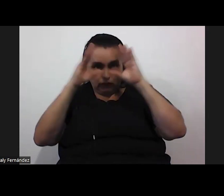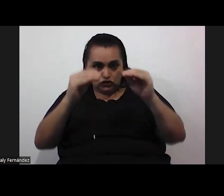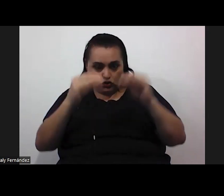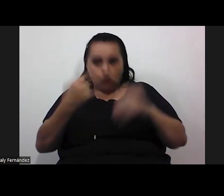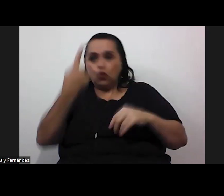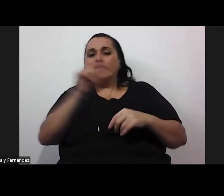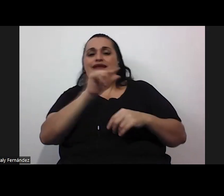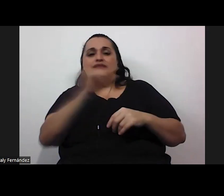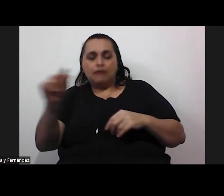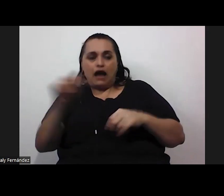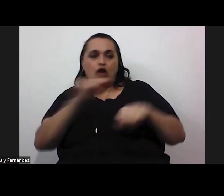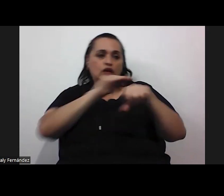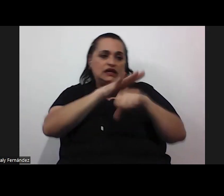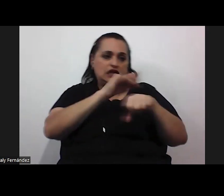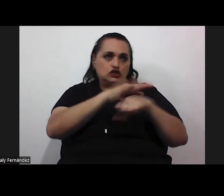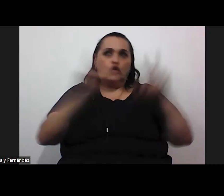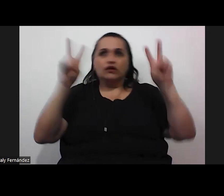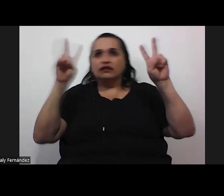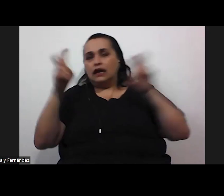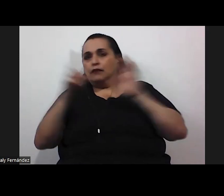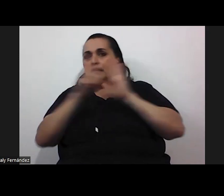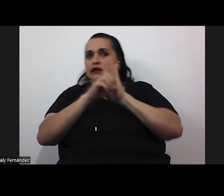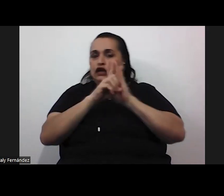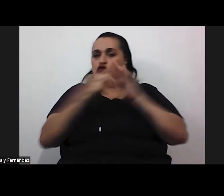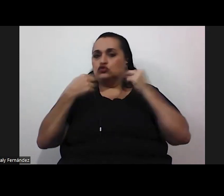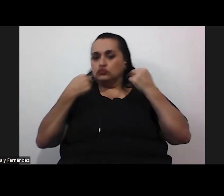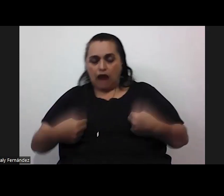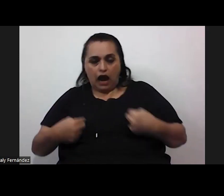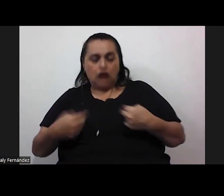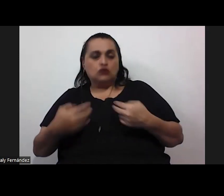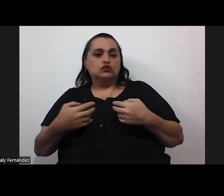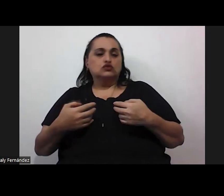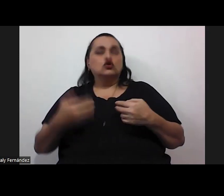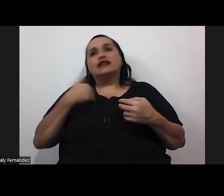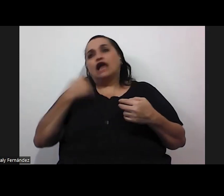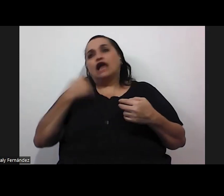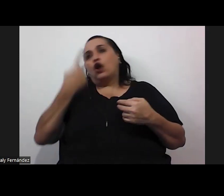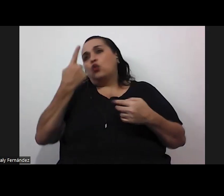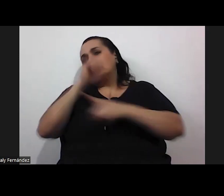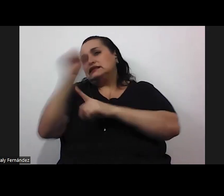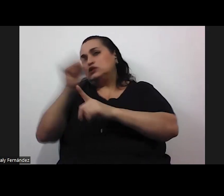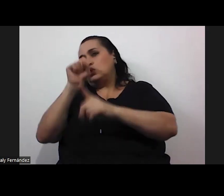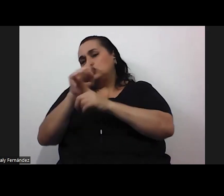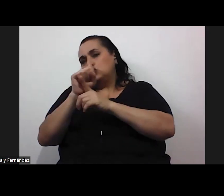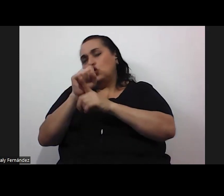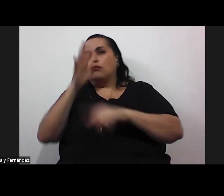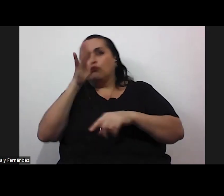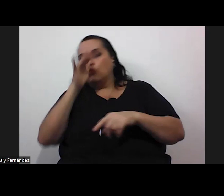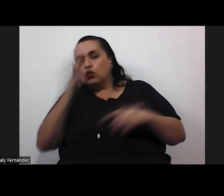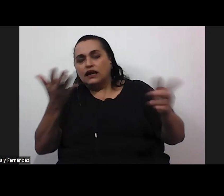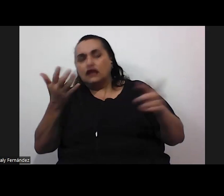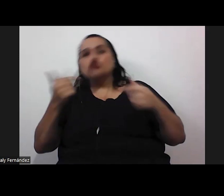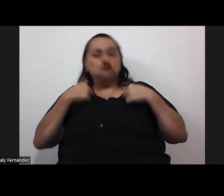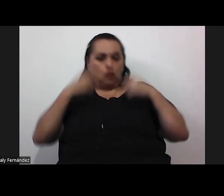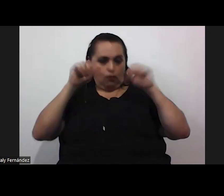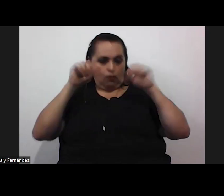por ejemplo orientación de que voy a trabajar el tema de los derechos humanos de que quiero o tengo un caso de un protocolo abierto de bullying puedo hacer dentro